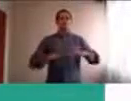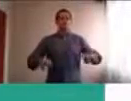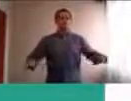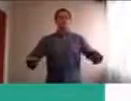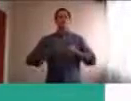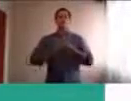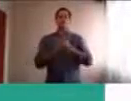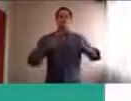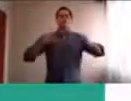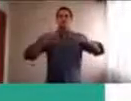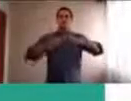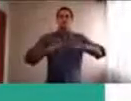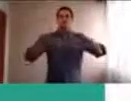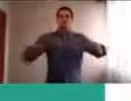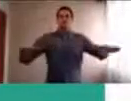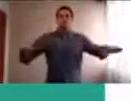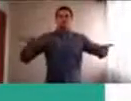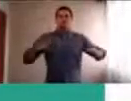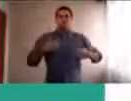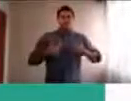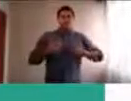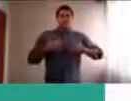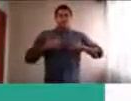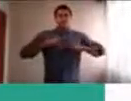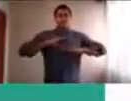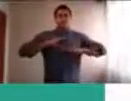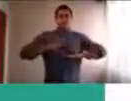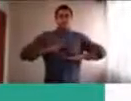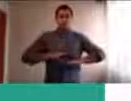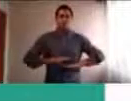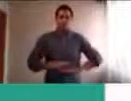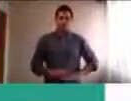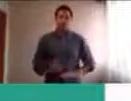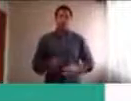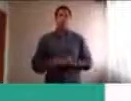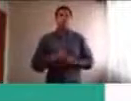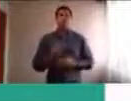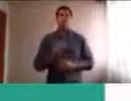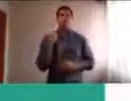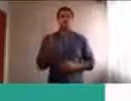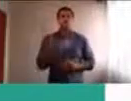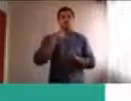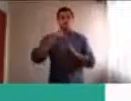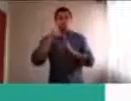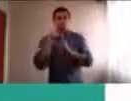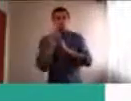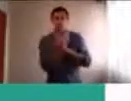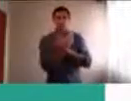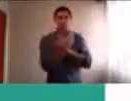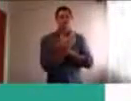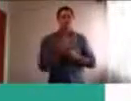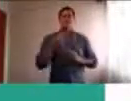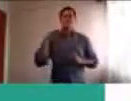lamentablemente, en todo lo que tiene que ver, con nuestra cultura occidental, esto es algo, que no lo tenemos,